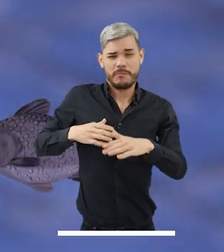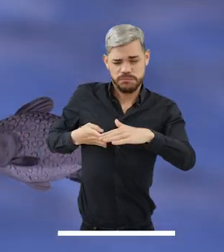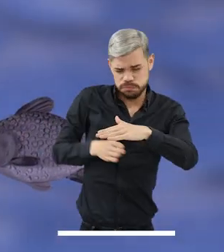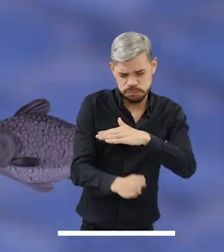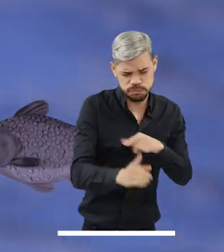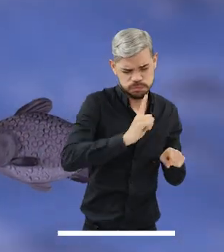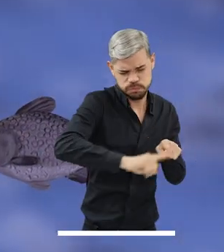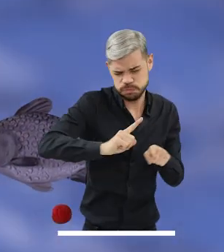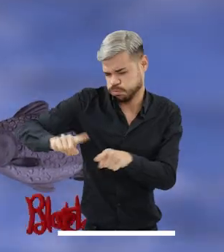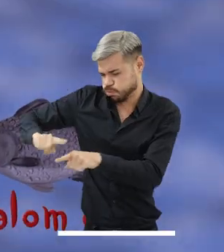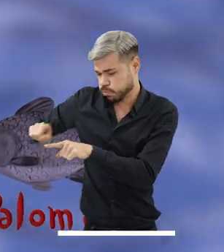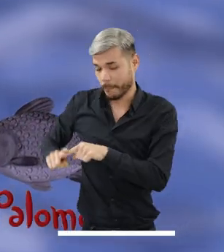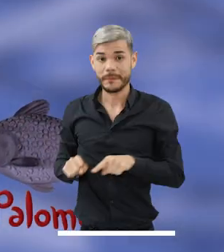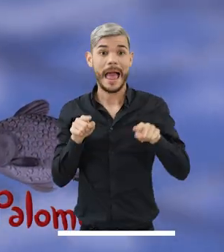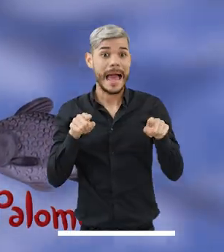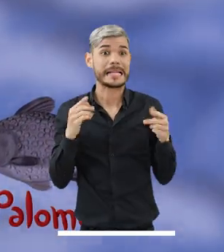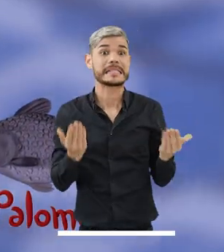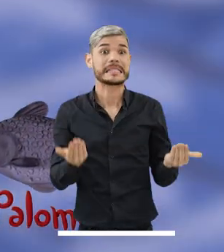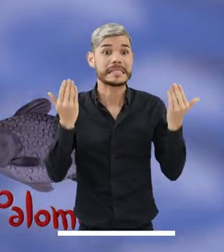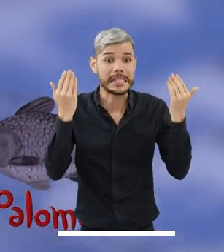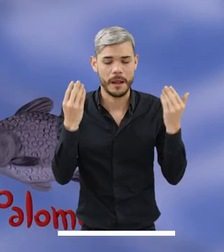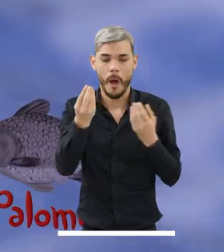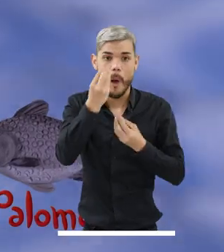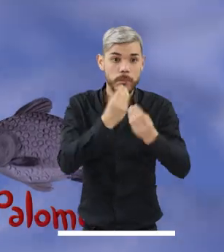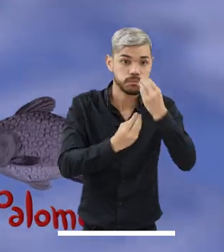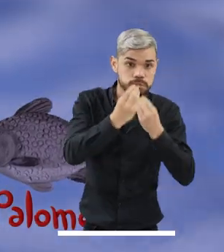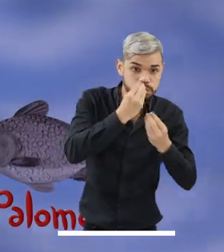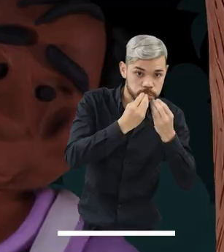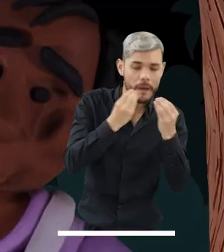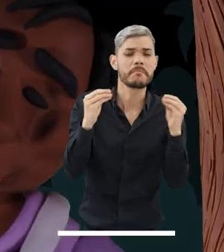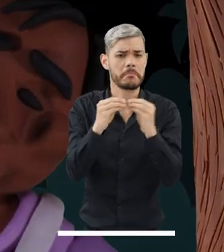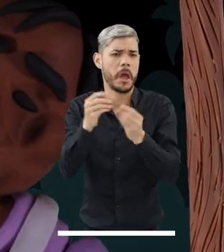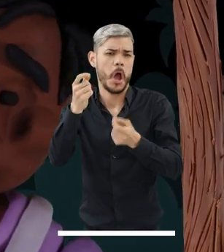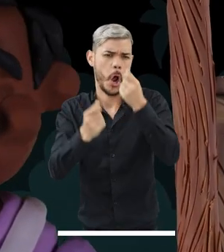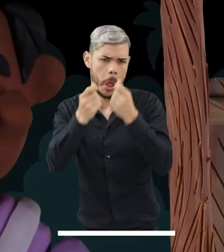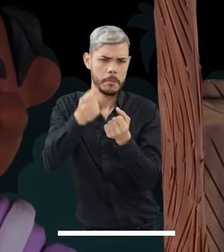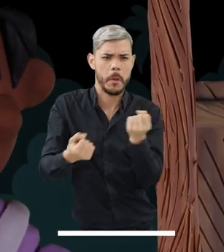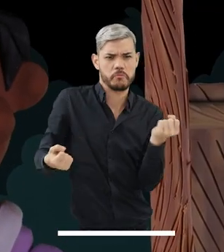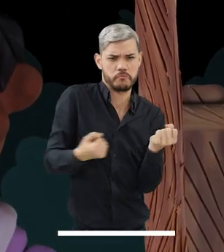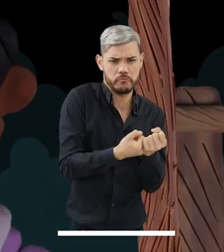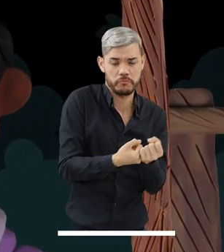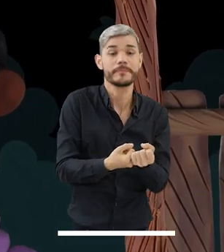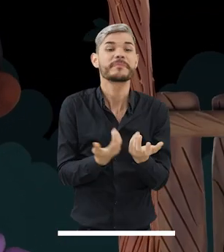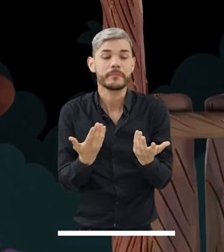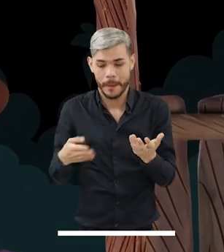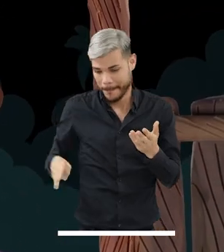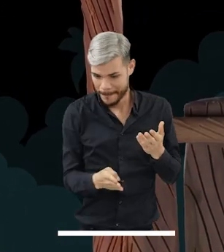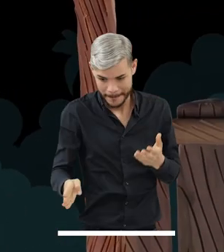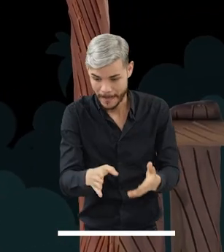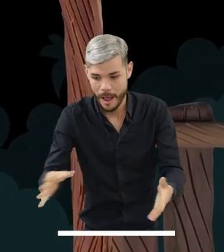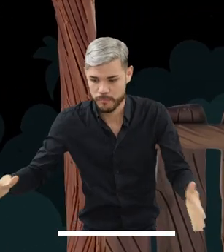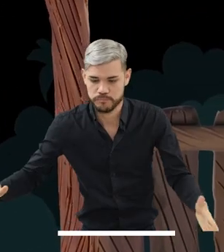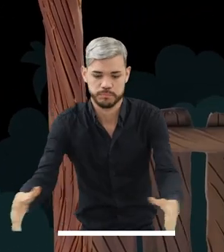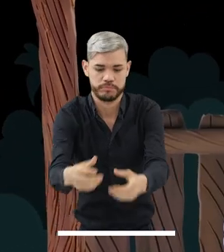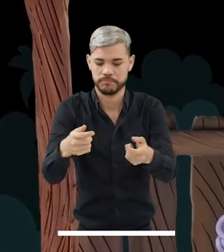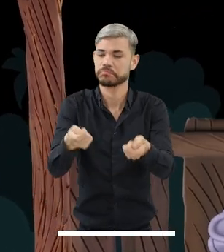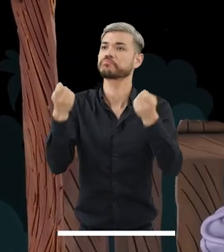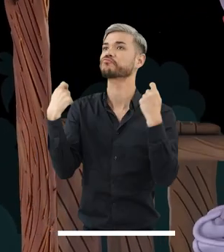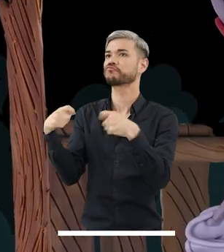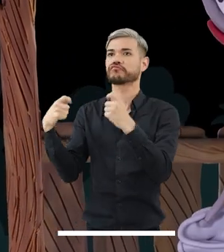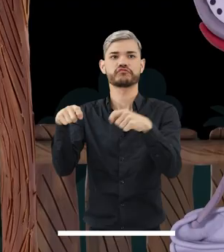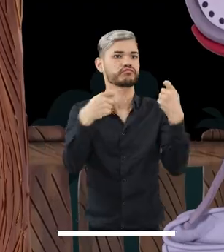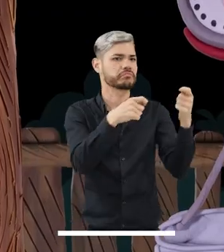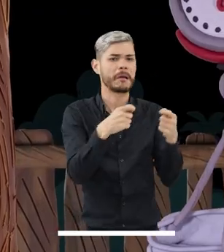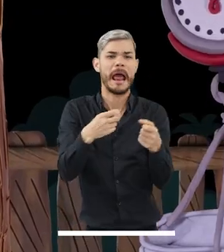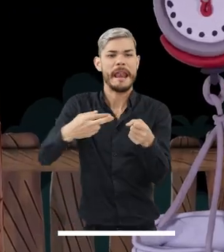alimentación y la economía de las comunidades ribereñas, quienes venden el pescado para ser comercializado a nivel regional y nacional.